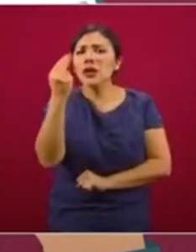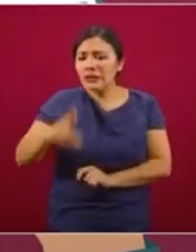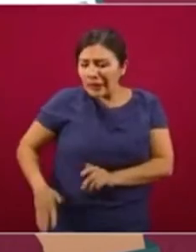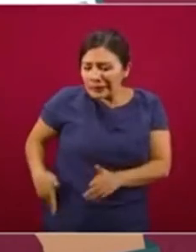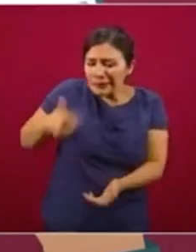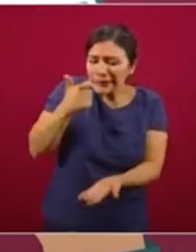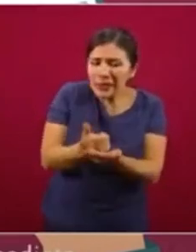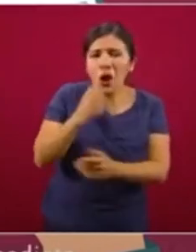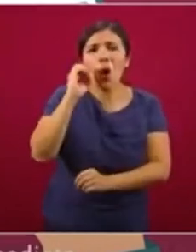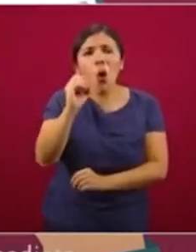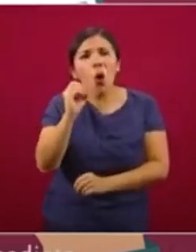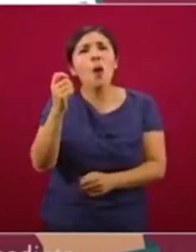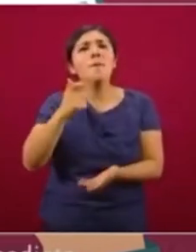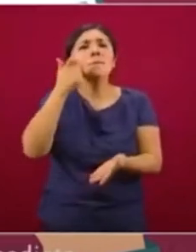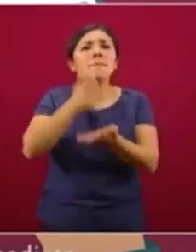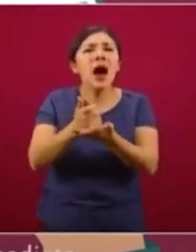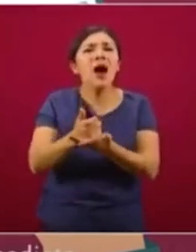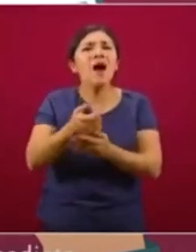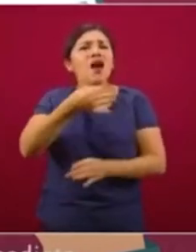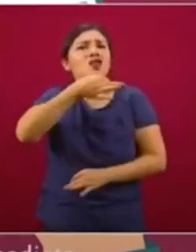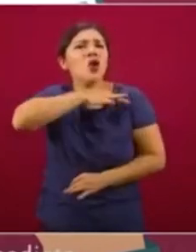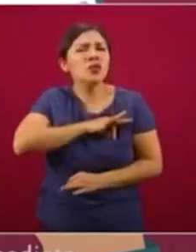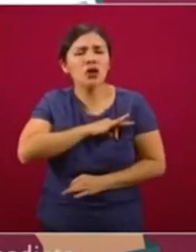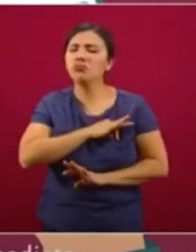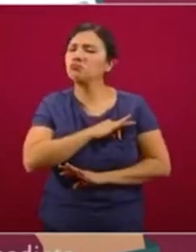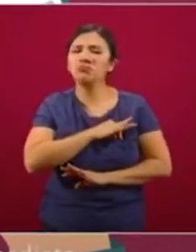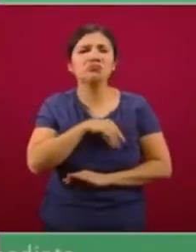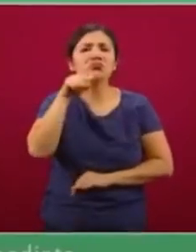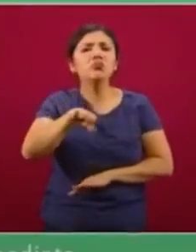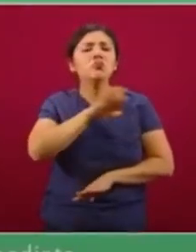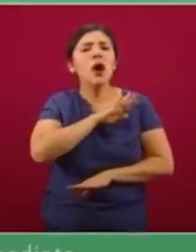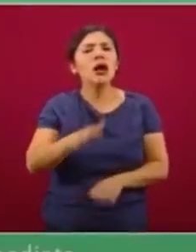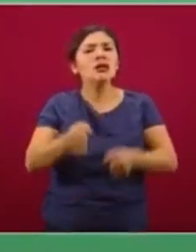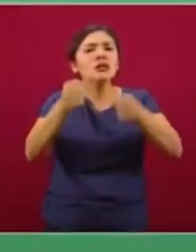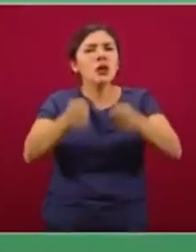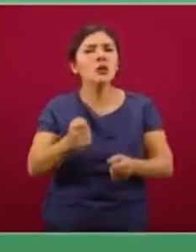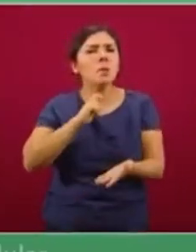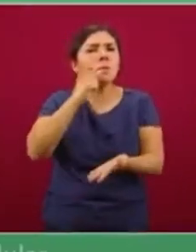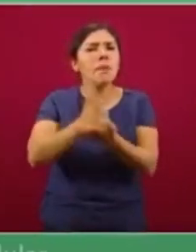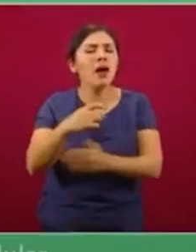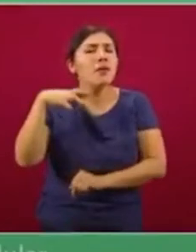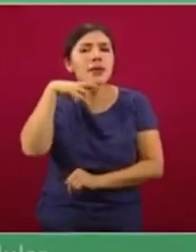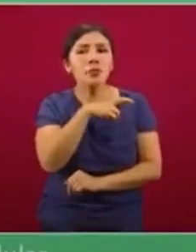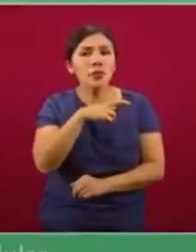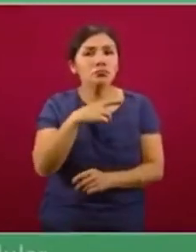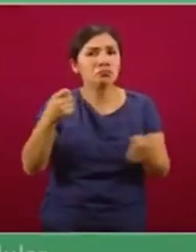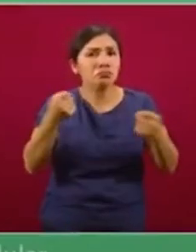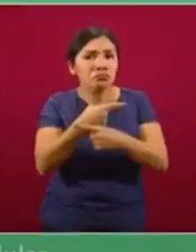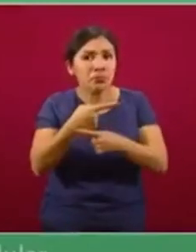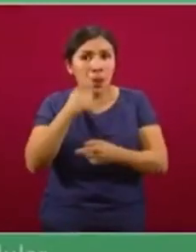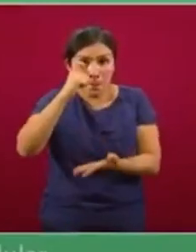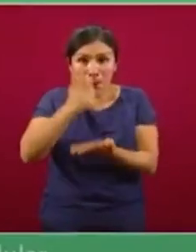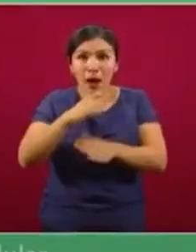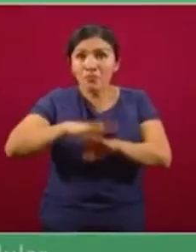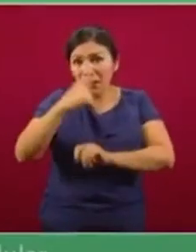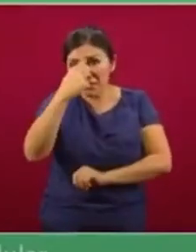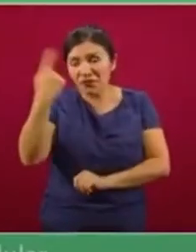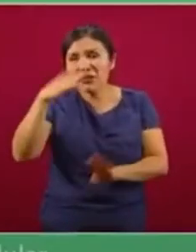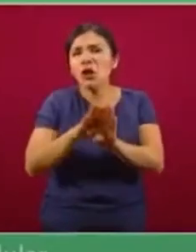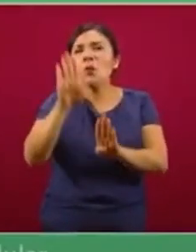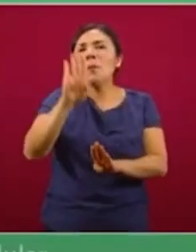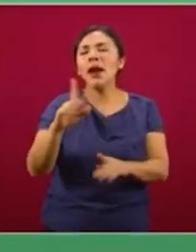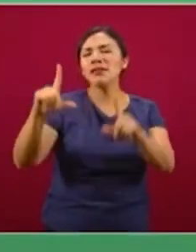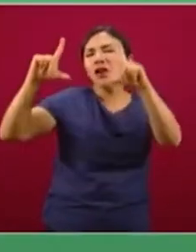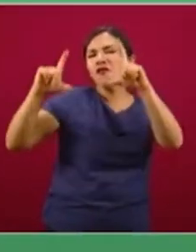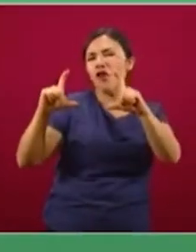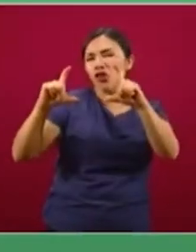pagar comisiones. Con CODI puedes hacer y recibir pagos de forma segura e inmediata. Pagar se vuelve tan sencillo como tomar una foto con